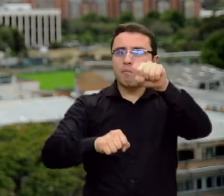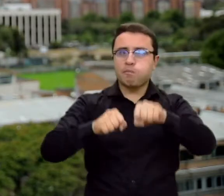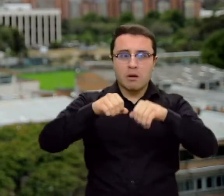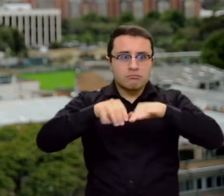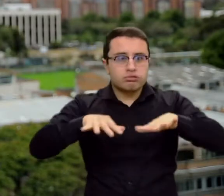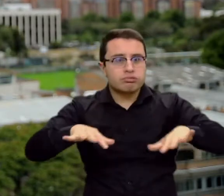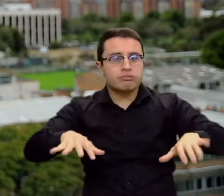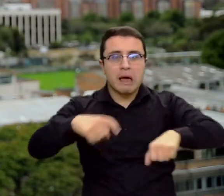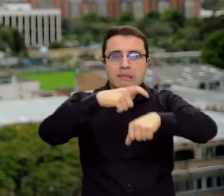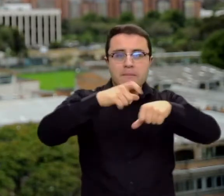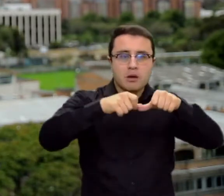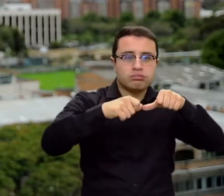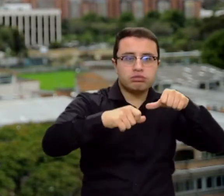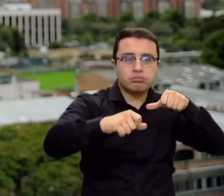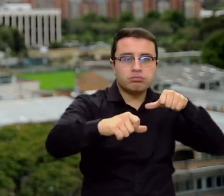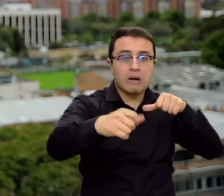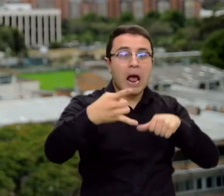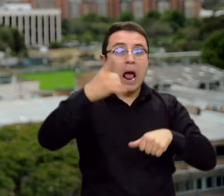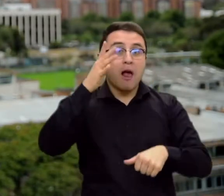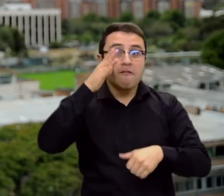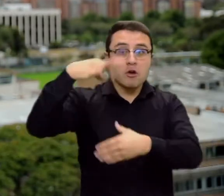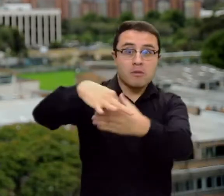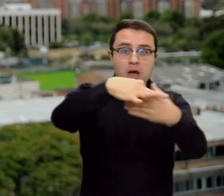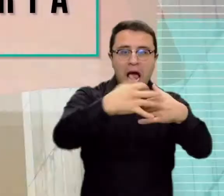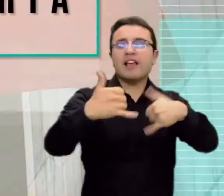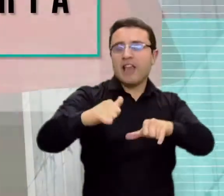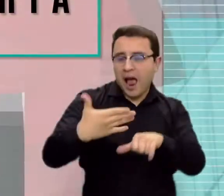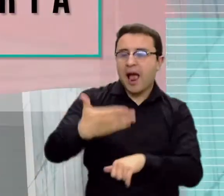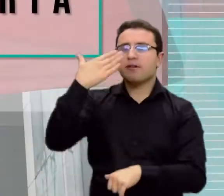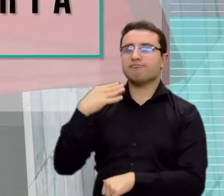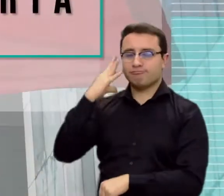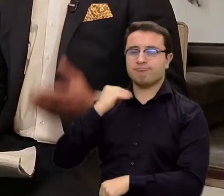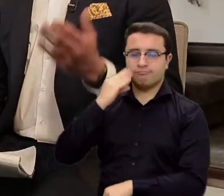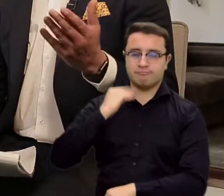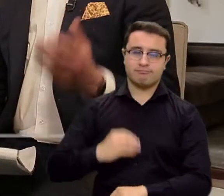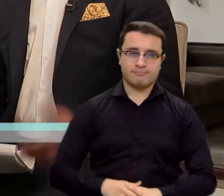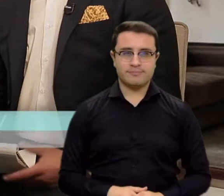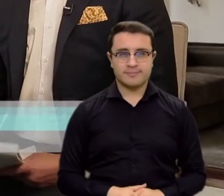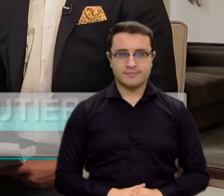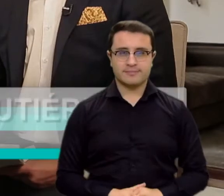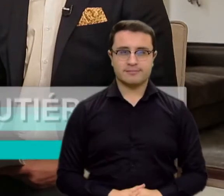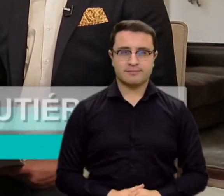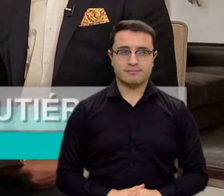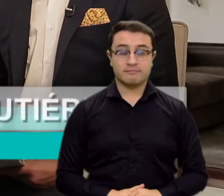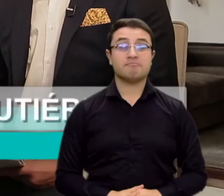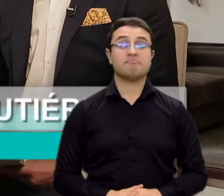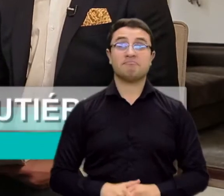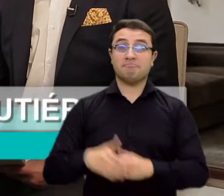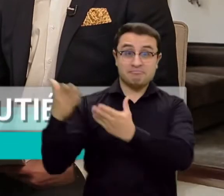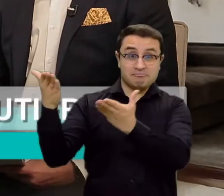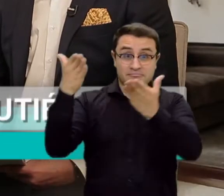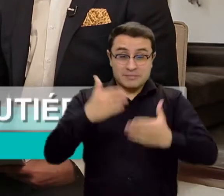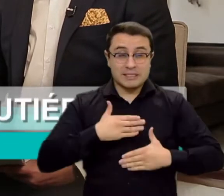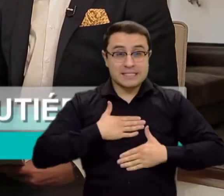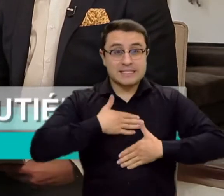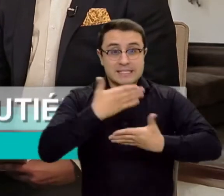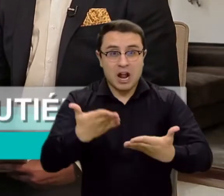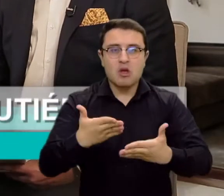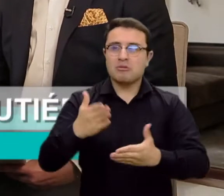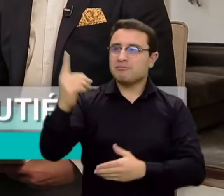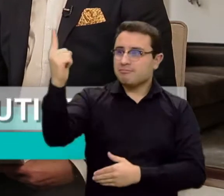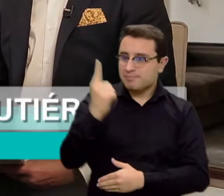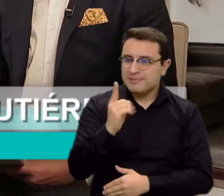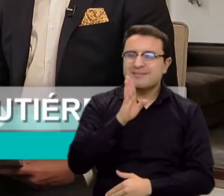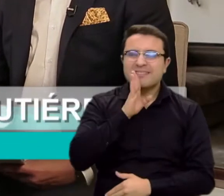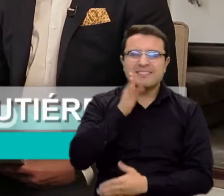extiende y el país debe afrontar un nuevo proceso electoral. Hola, ¿qué tal? Un saludo cordial. Estamos en compañía del señor